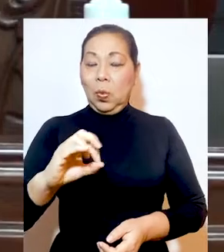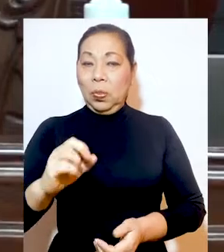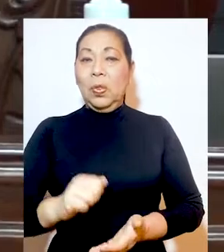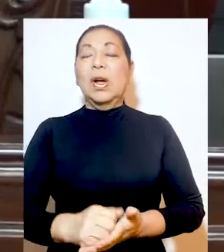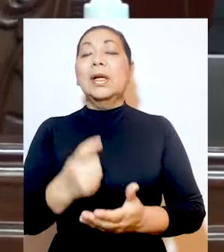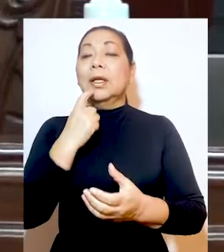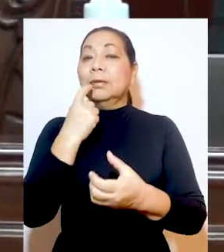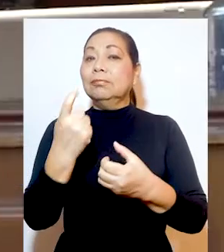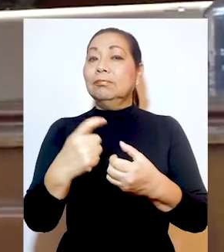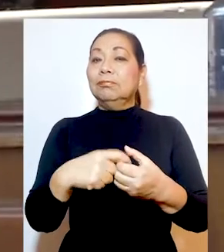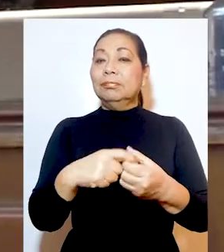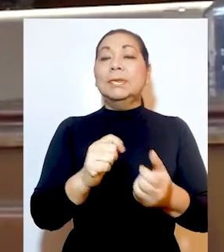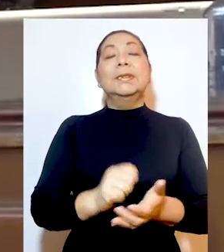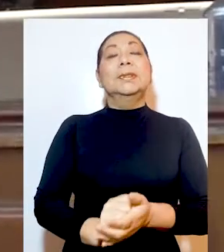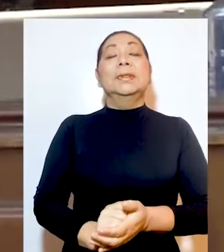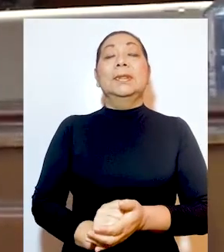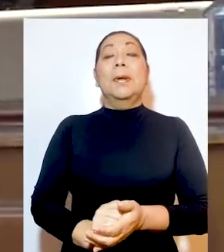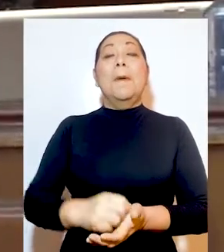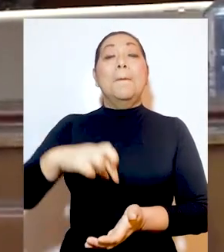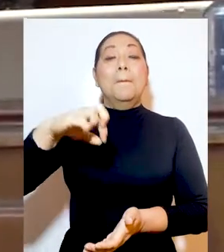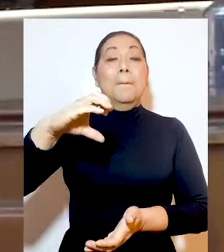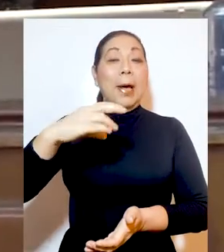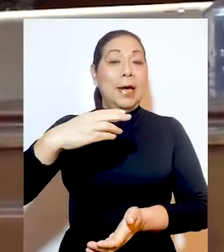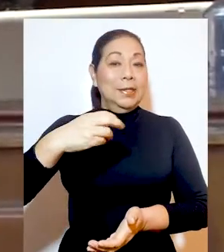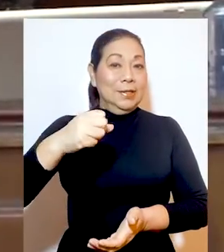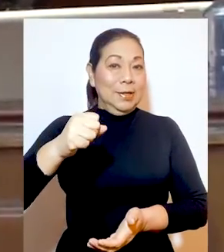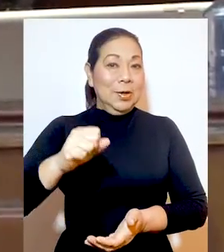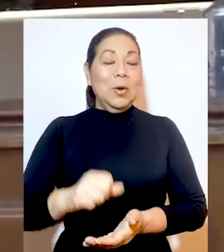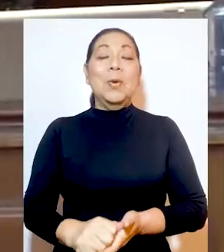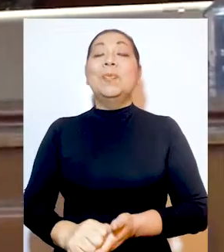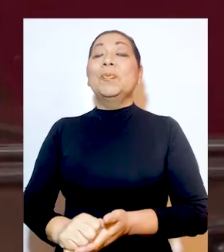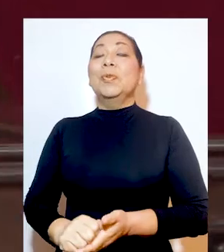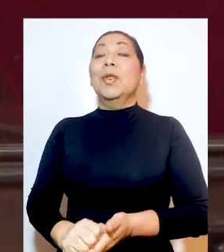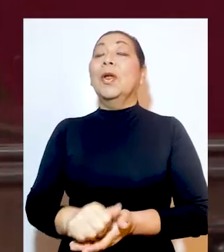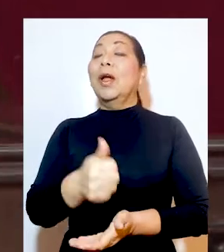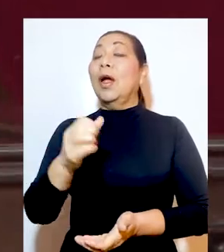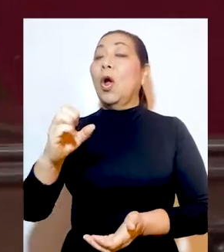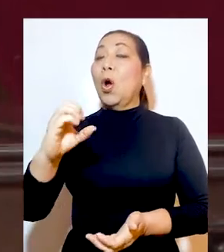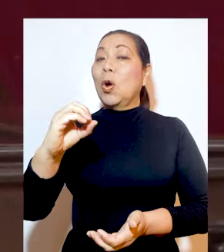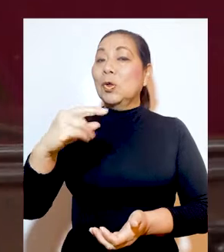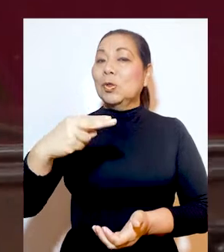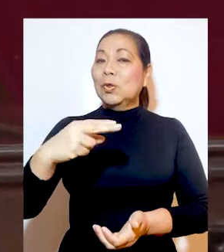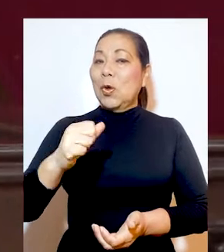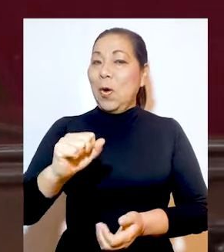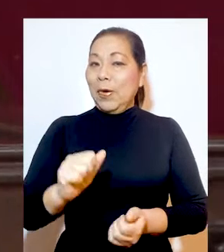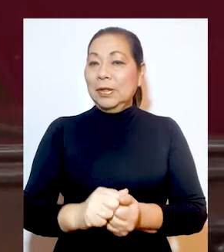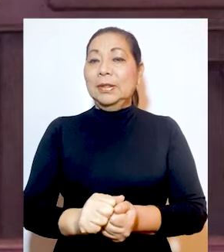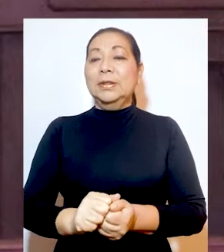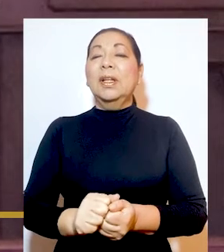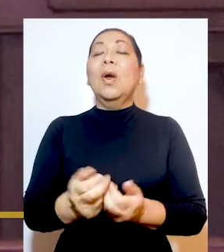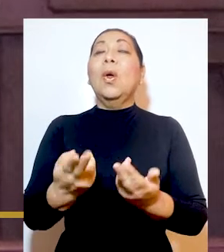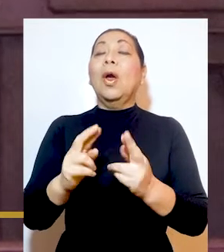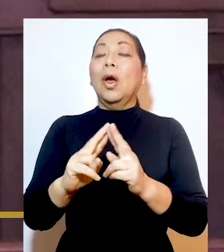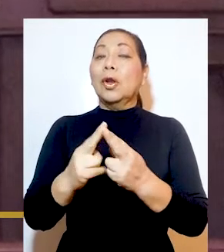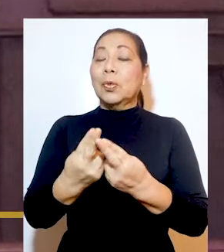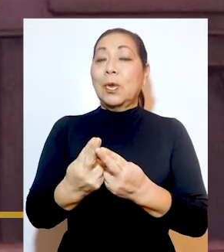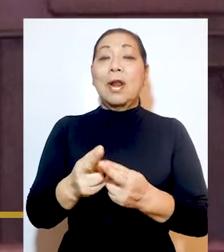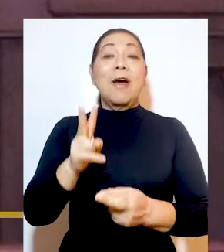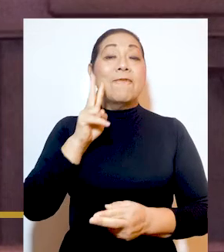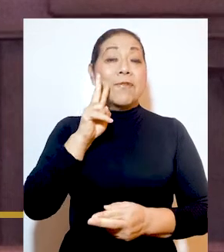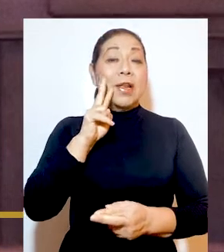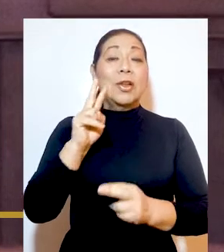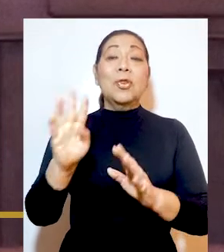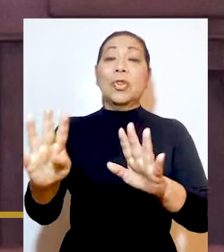Valdés, y la integran los magistrados Luz Pacheco Cerga y César Ochoa Cardich, sesionará